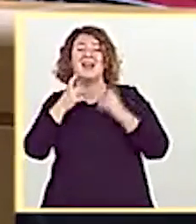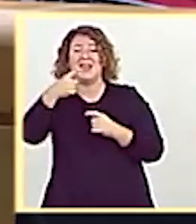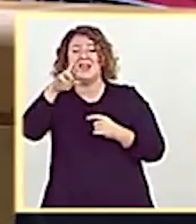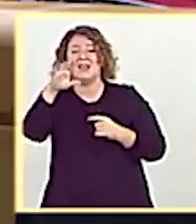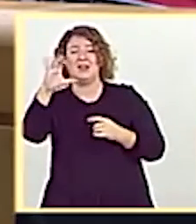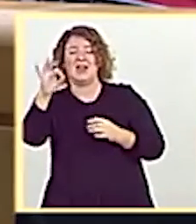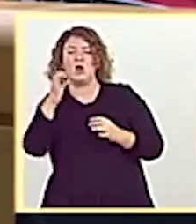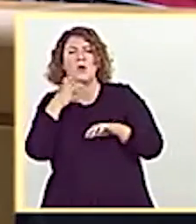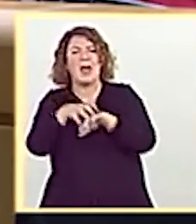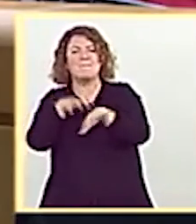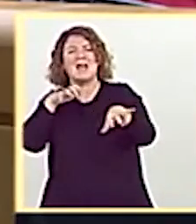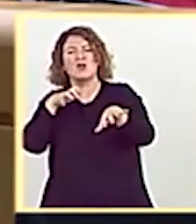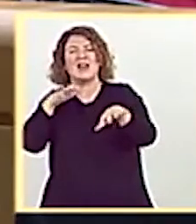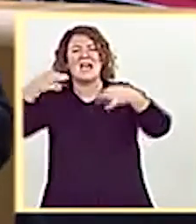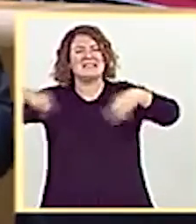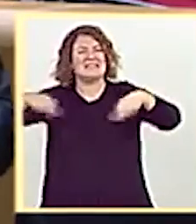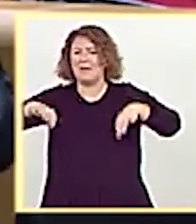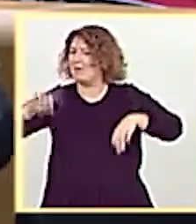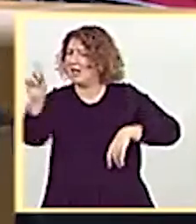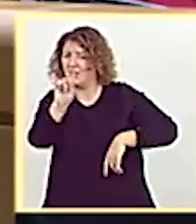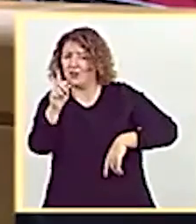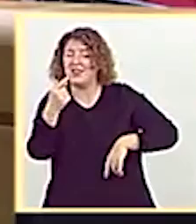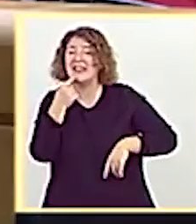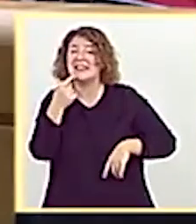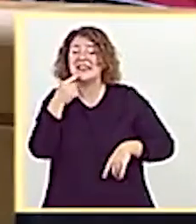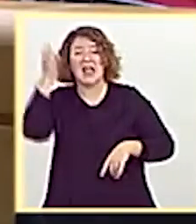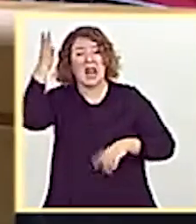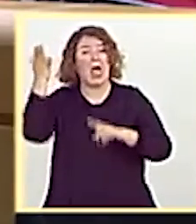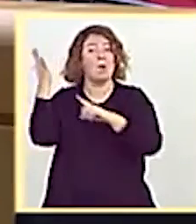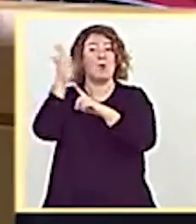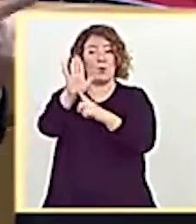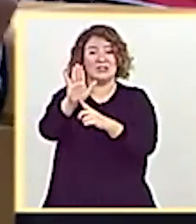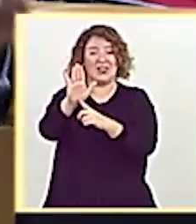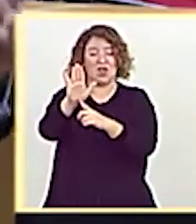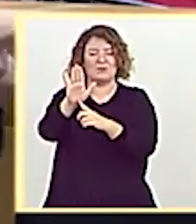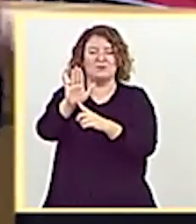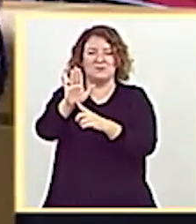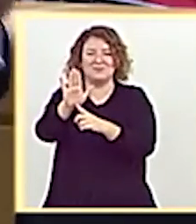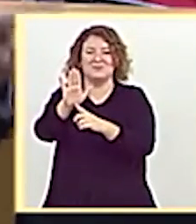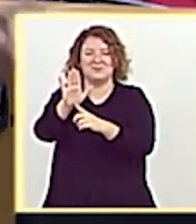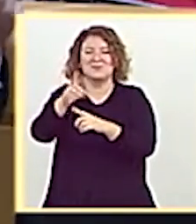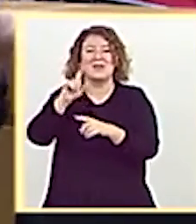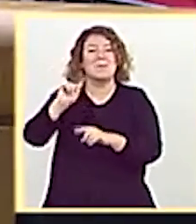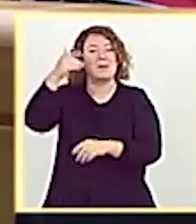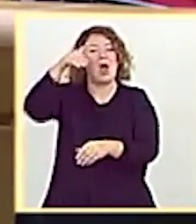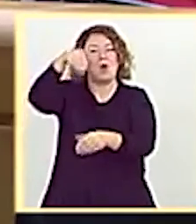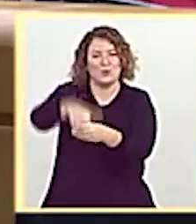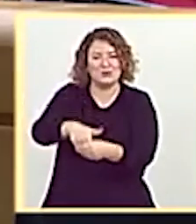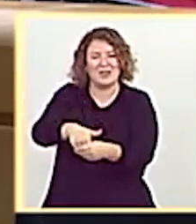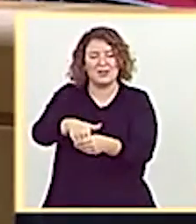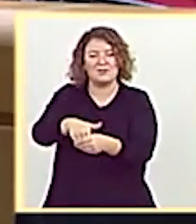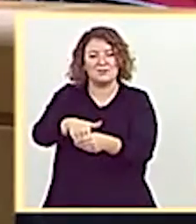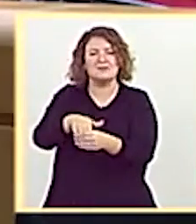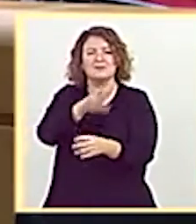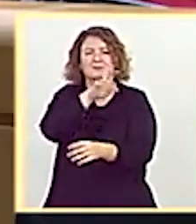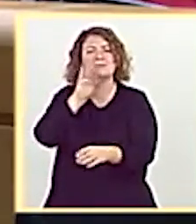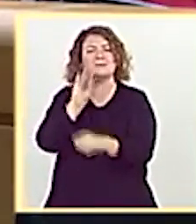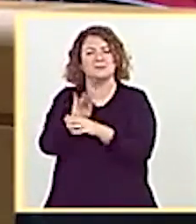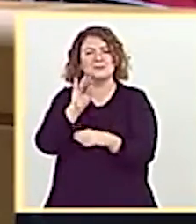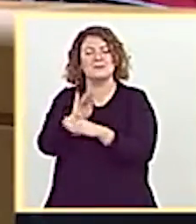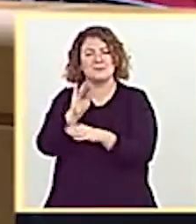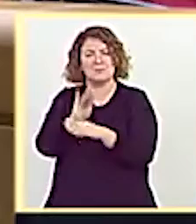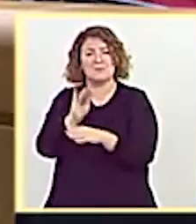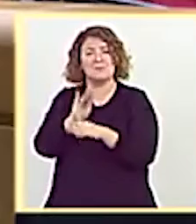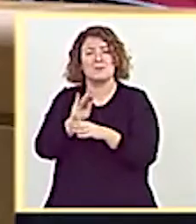va a una mayoría simple. Usted sabe muy bien que lo que dice la proposición es que en primera votación se seguirán manteniendo para los vocales